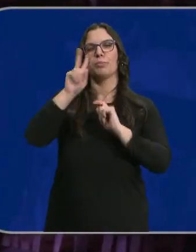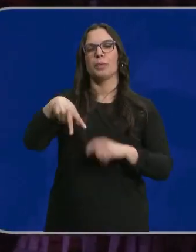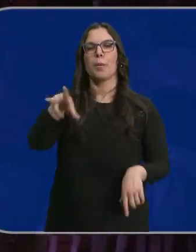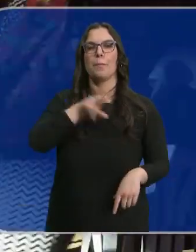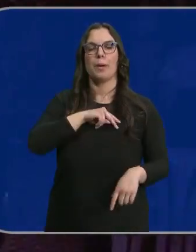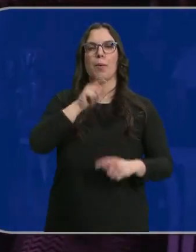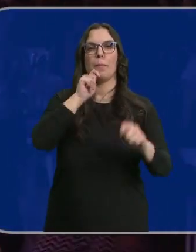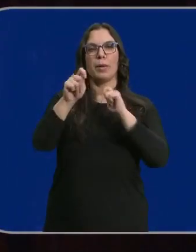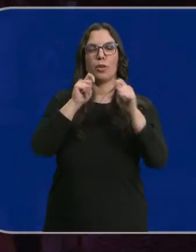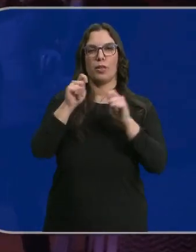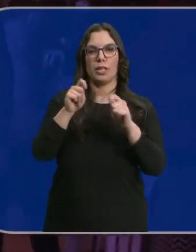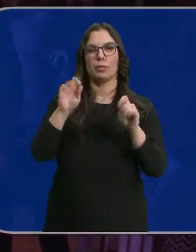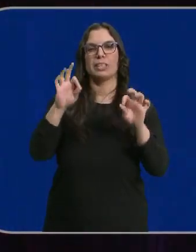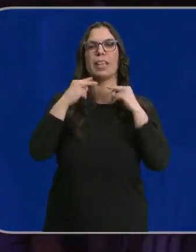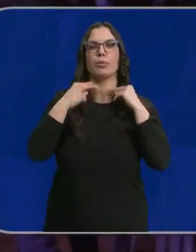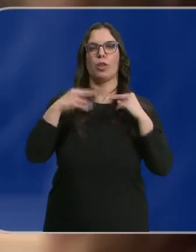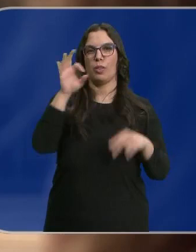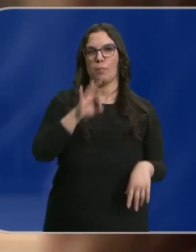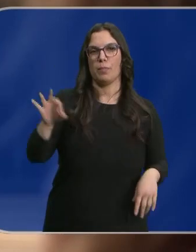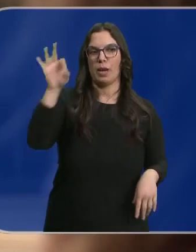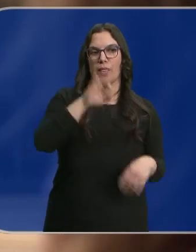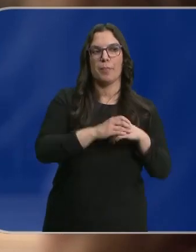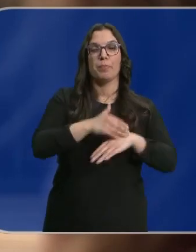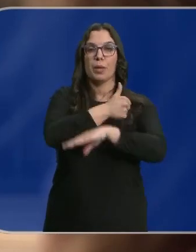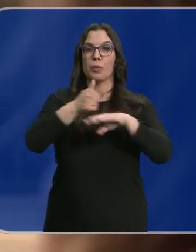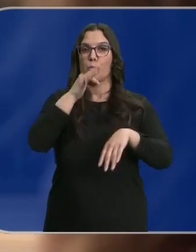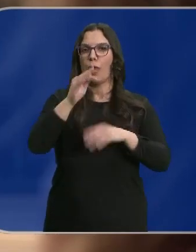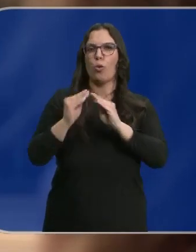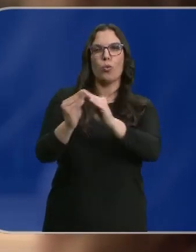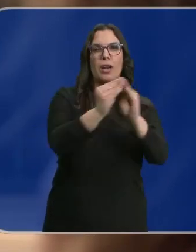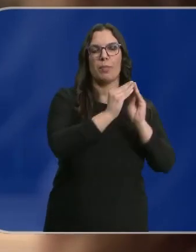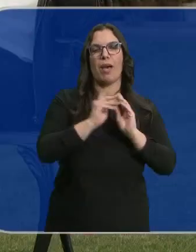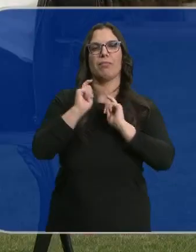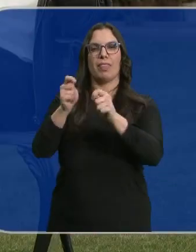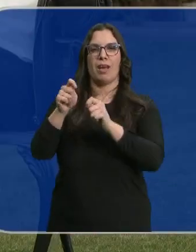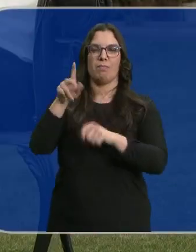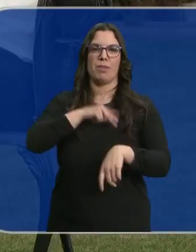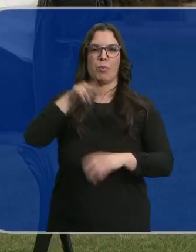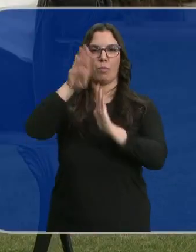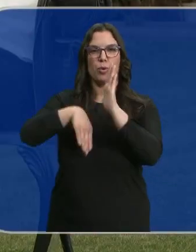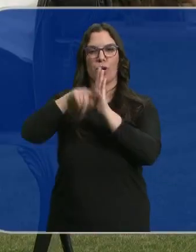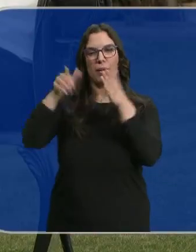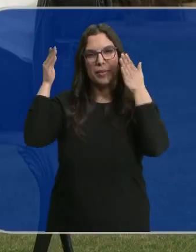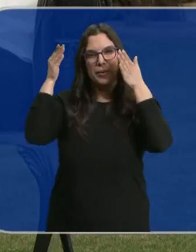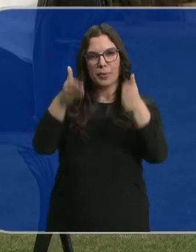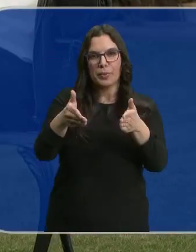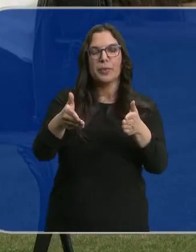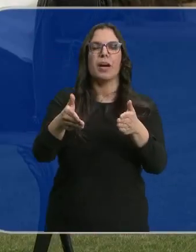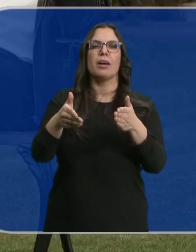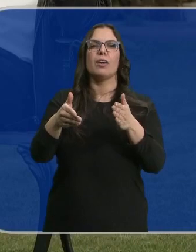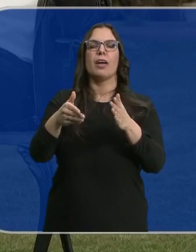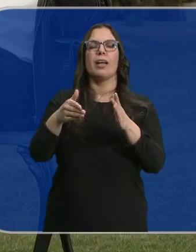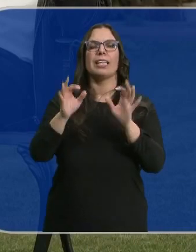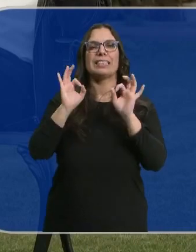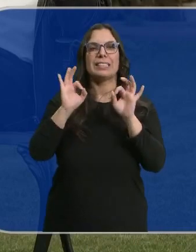periodismo Mariano del Mazo de la Diputación de Palencia. El jurado ha elegido por unanimidad el programa, centrado en el Festival de Música Palencia